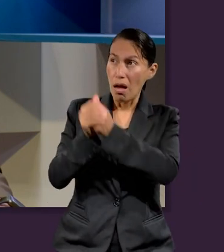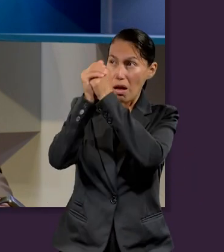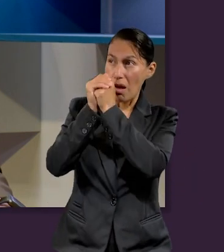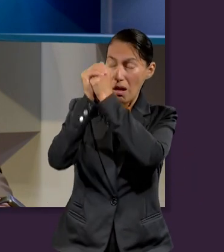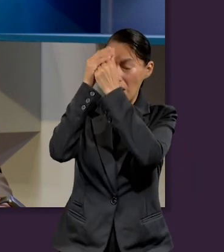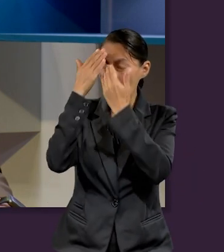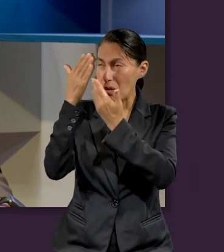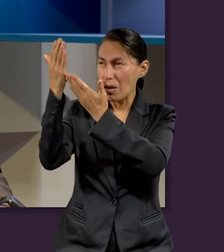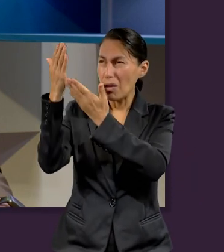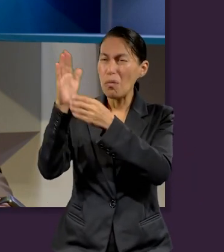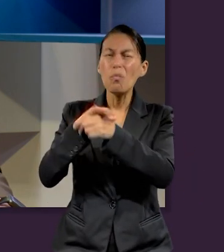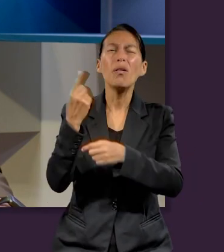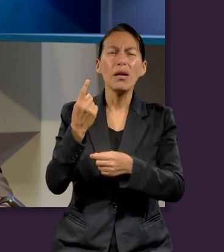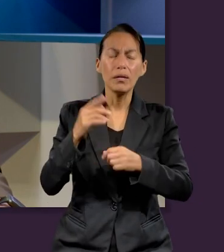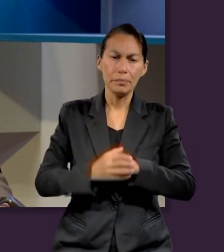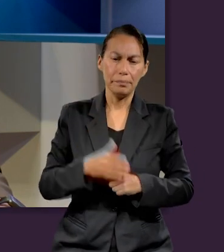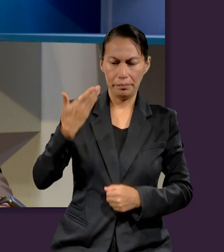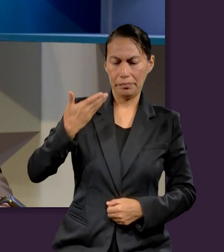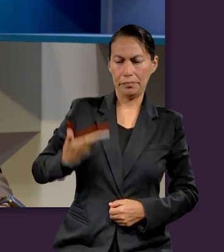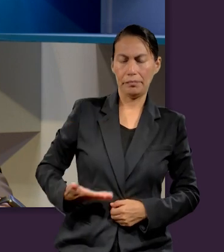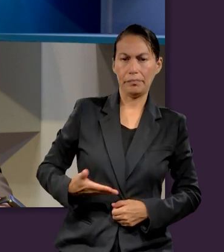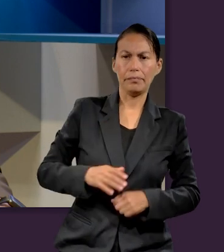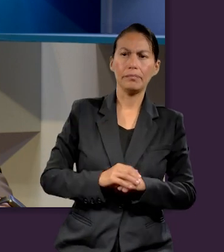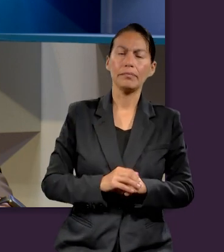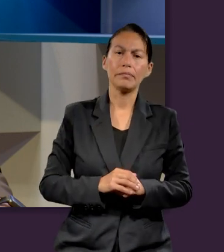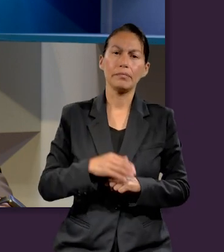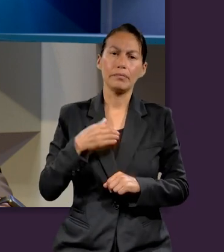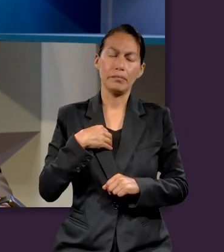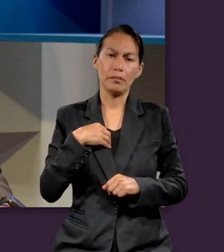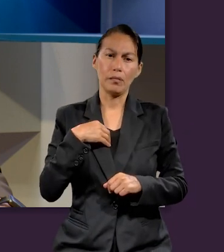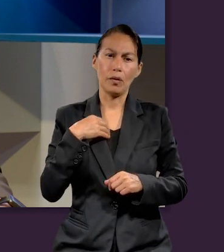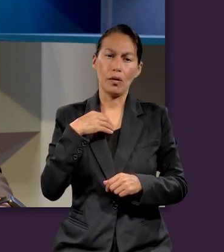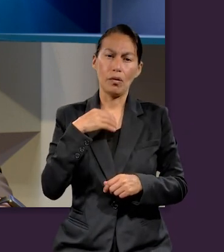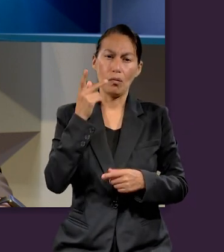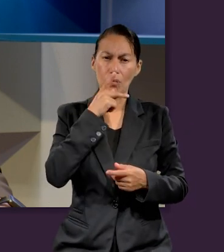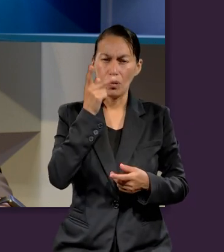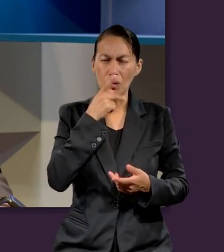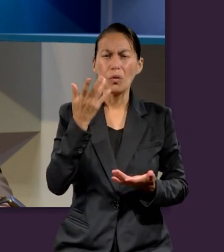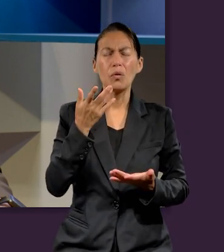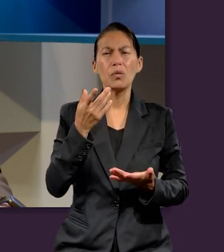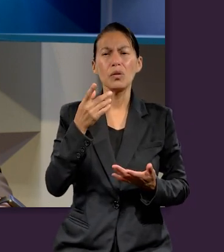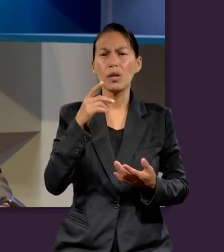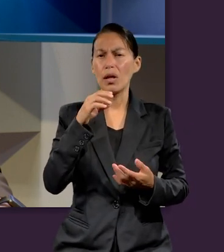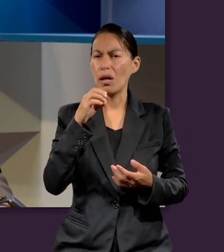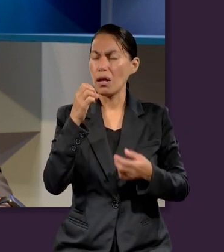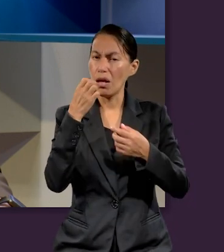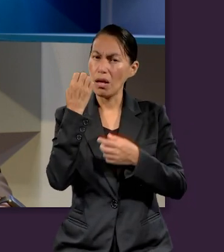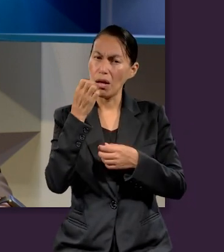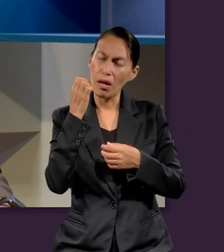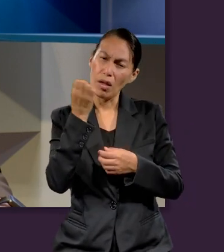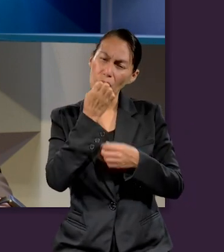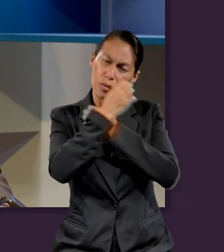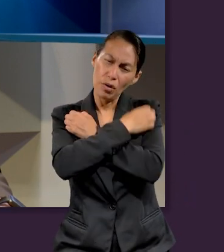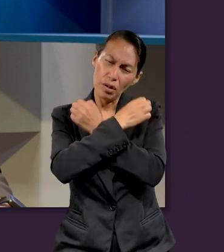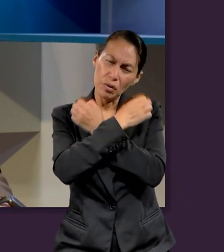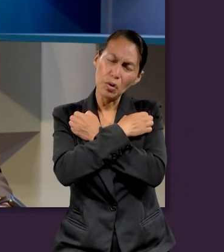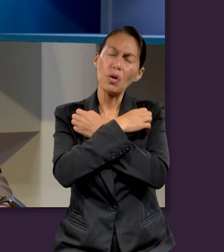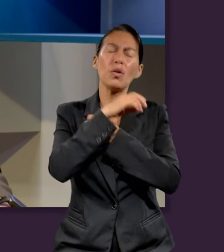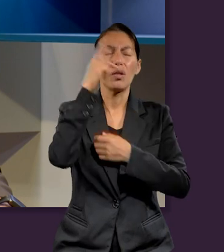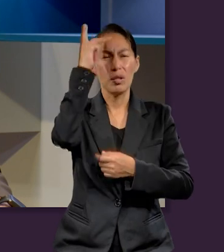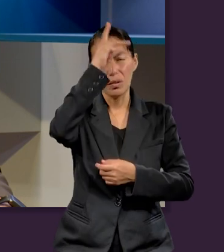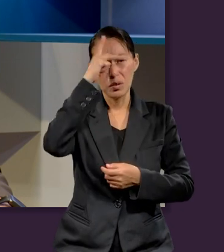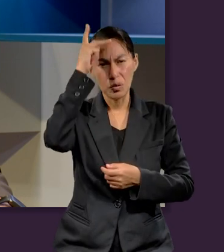mi nombre es Pablo Flores Cárdenas, soy capellán de la Facultad de FACET y de la Facultad de FAPSI, es decir, de la Facultad de